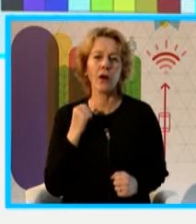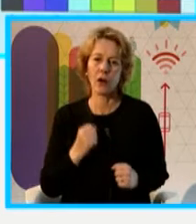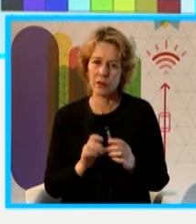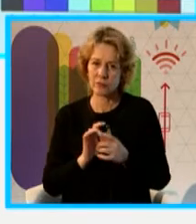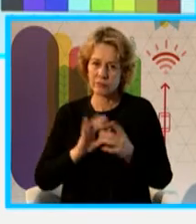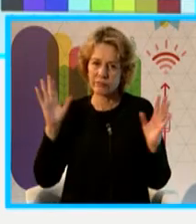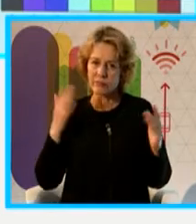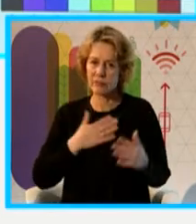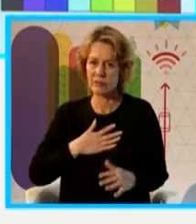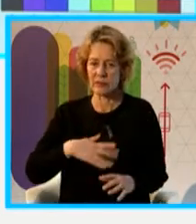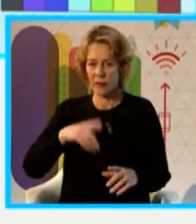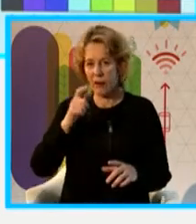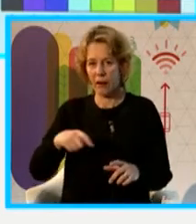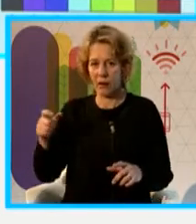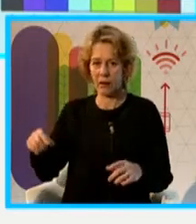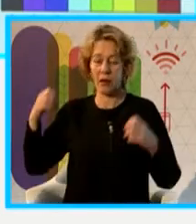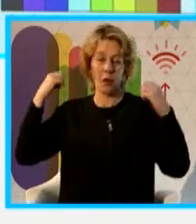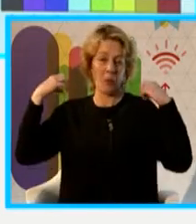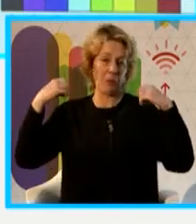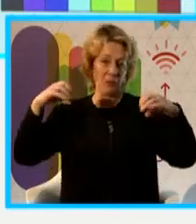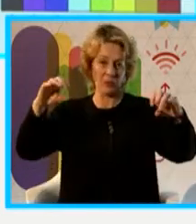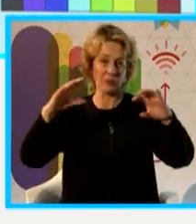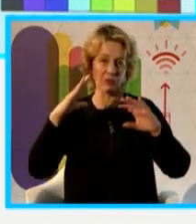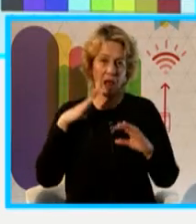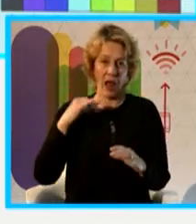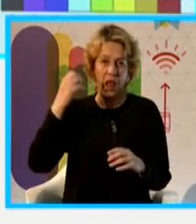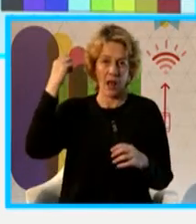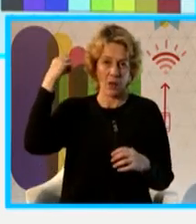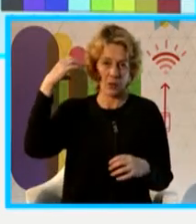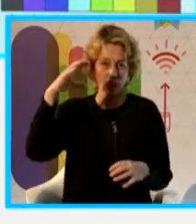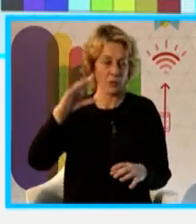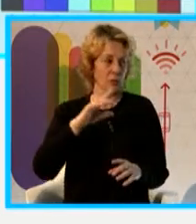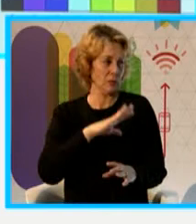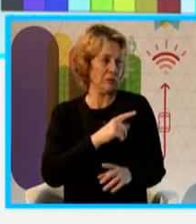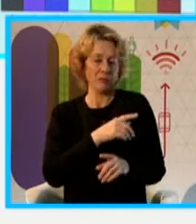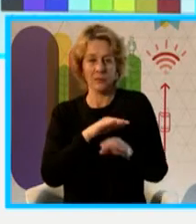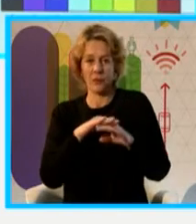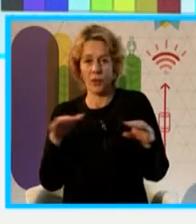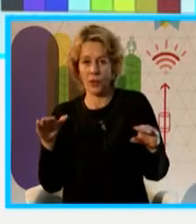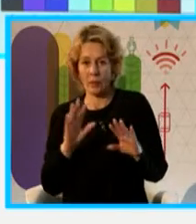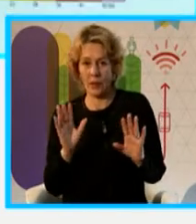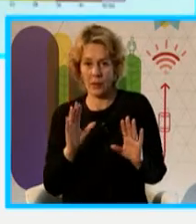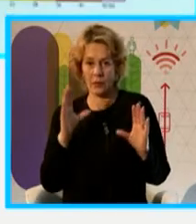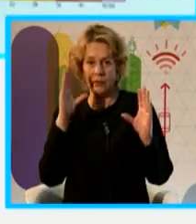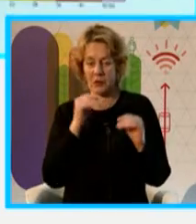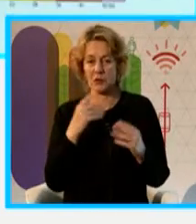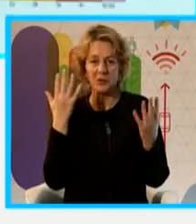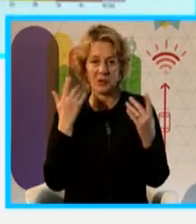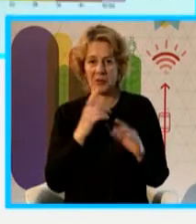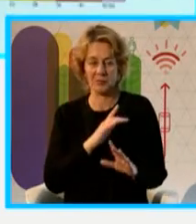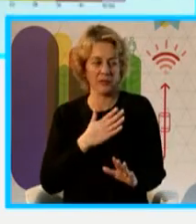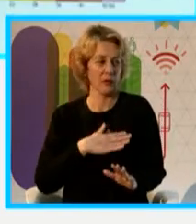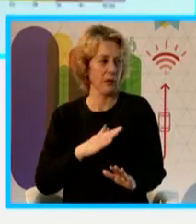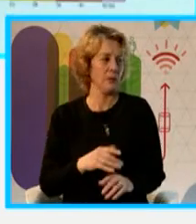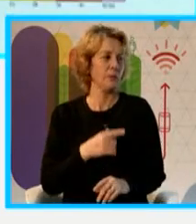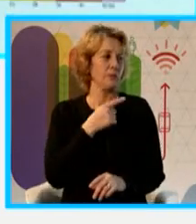conjunta por la luminaria vial y la aeróbica, independiente con la L02, que está marcada ahí. La próxima. Esto sería